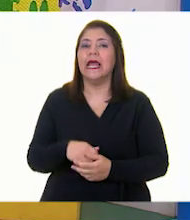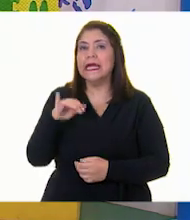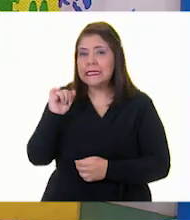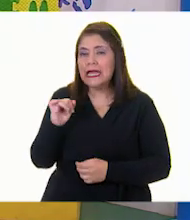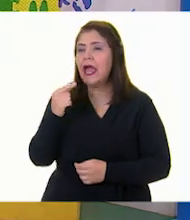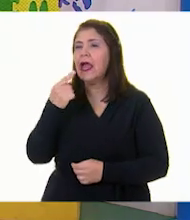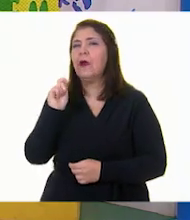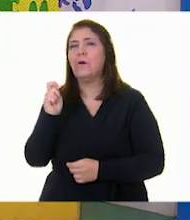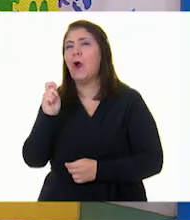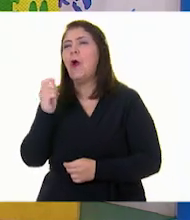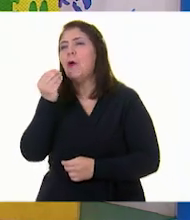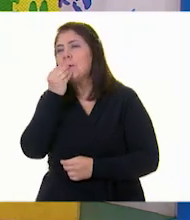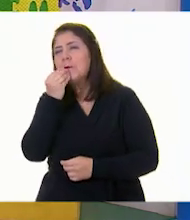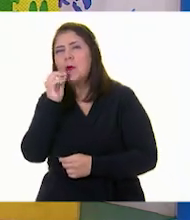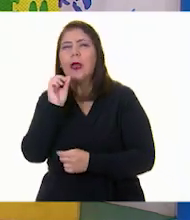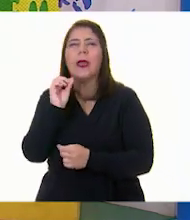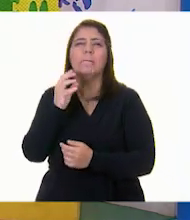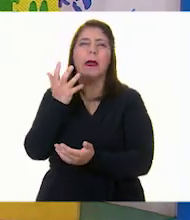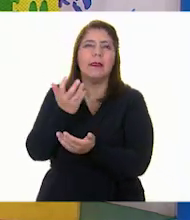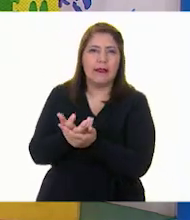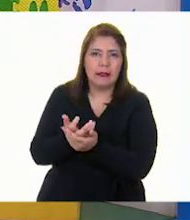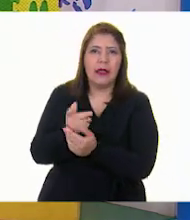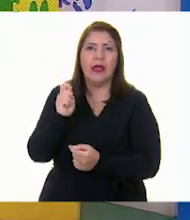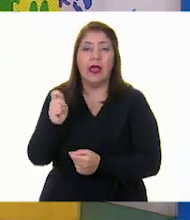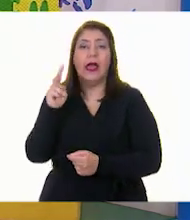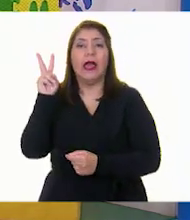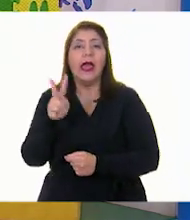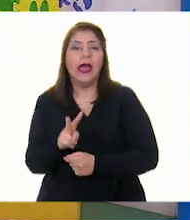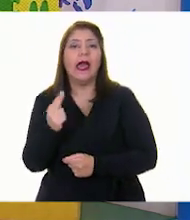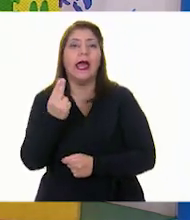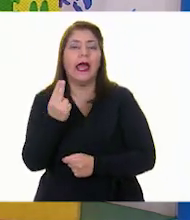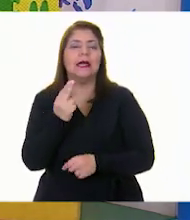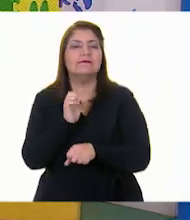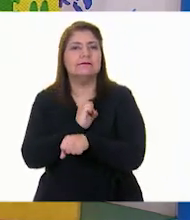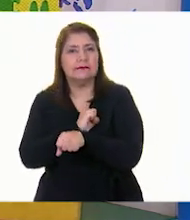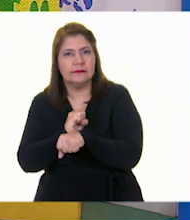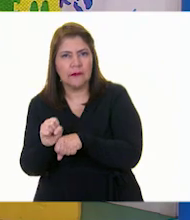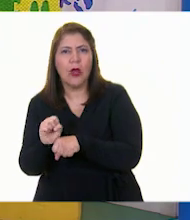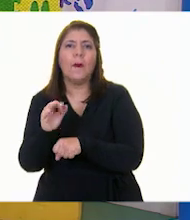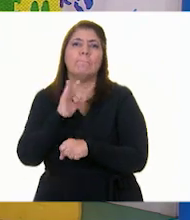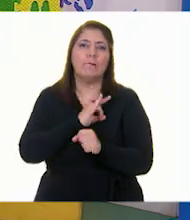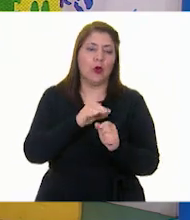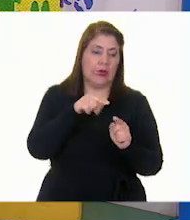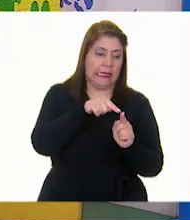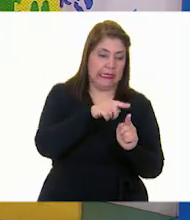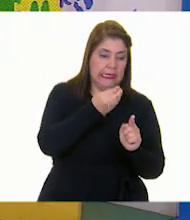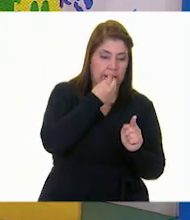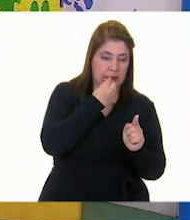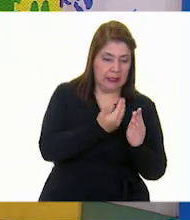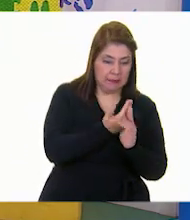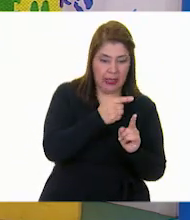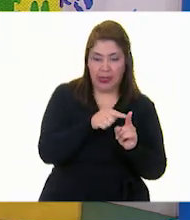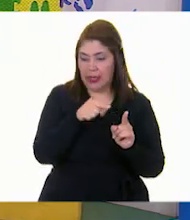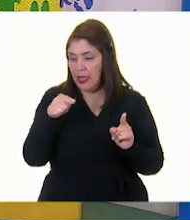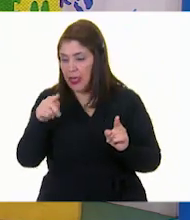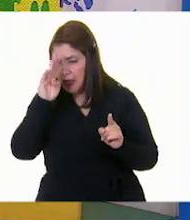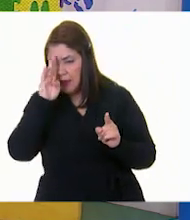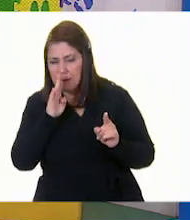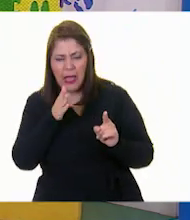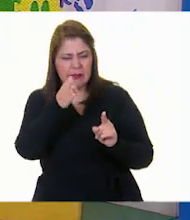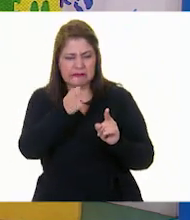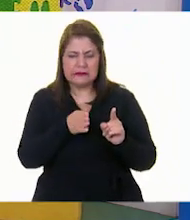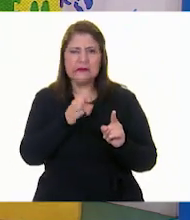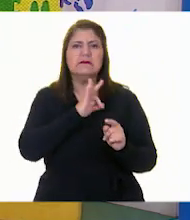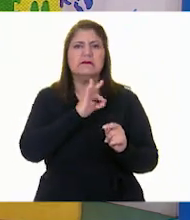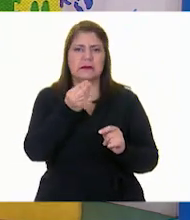refrigerio es un alimento ligero que puede consumirse entre el desayuno y la comida o